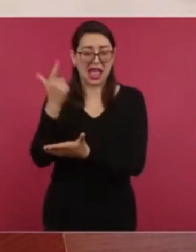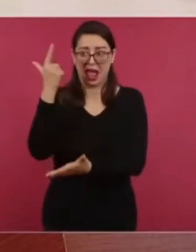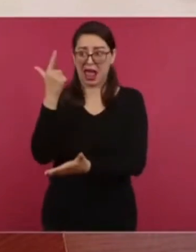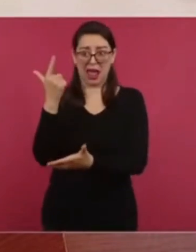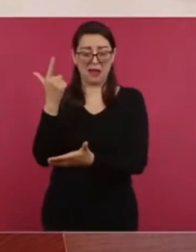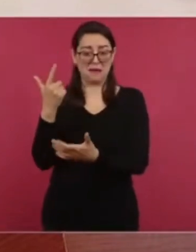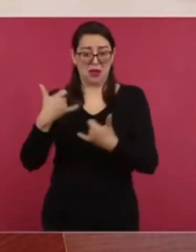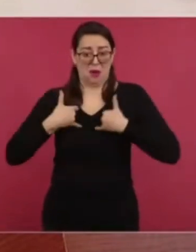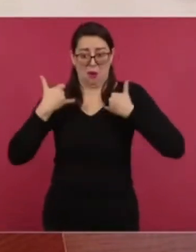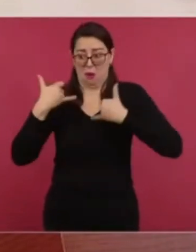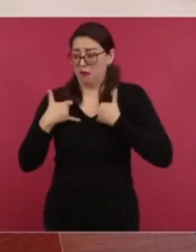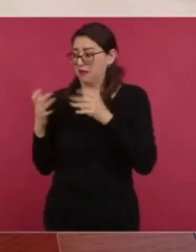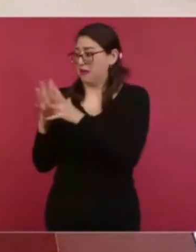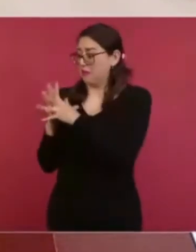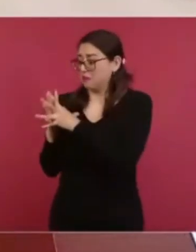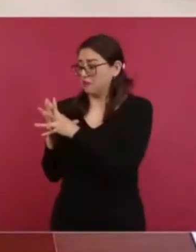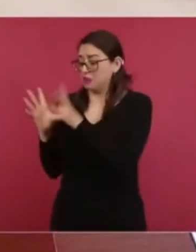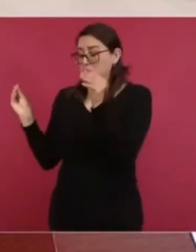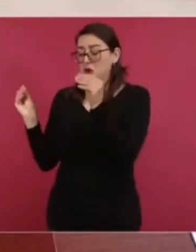desaparición de los jóvenes